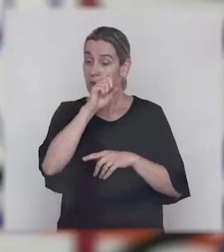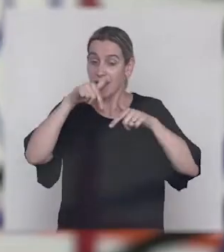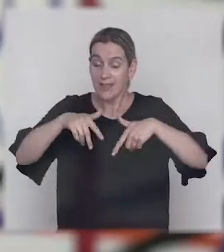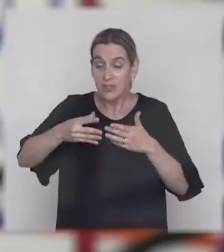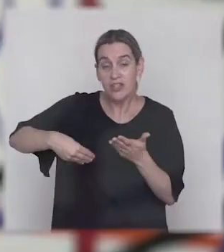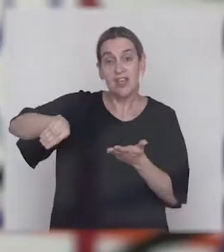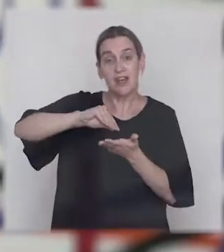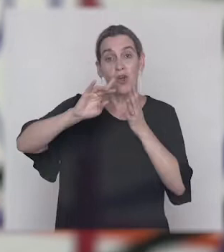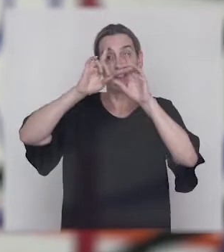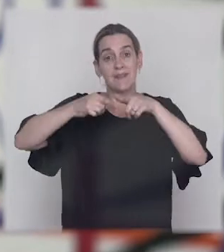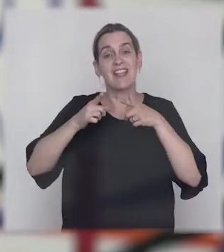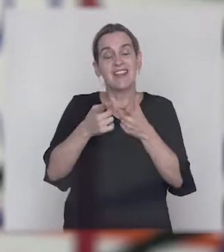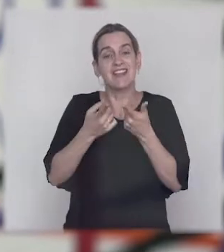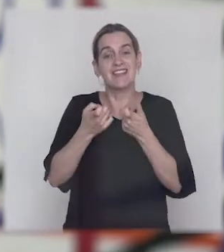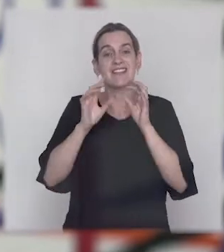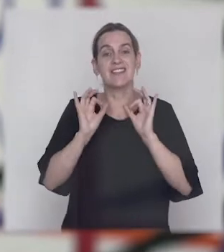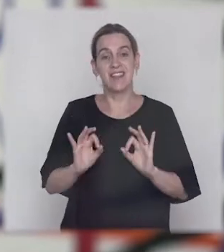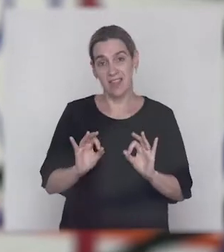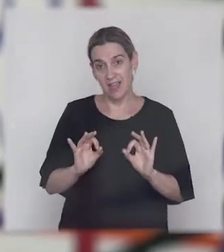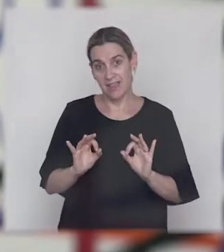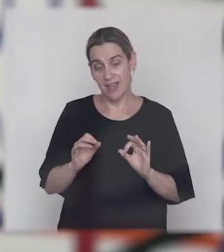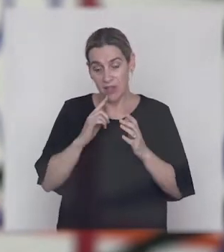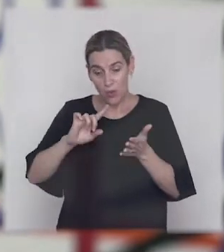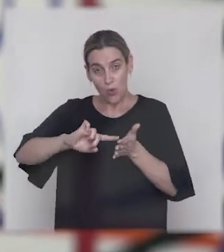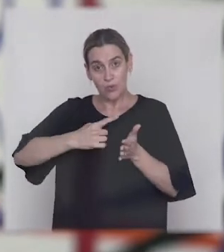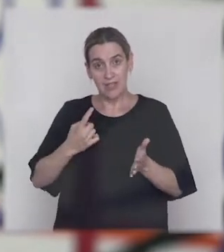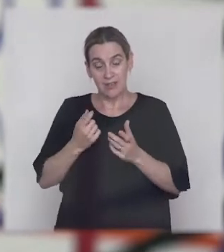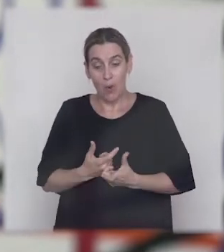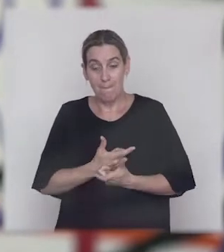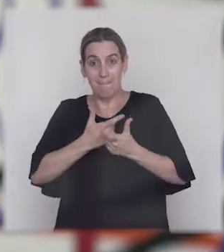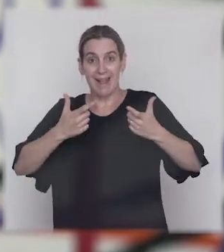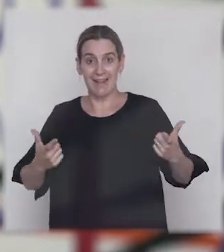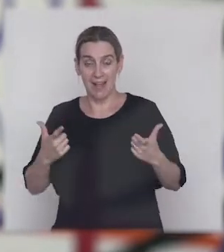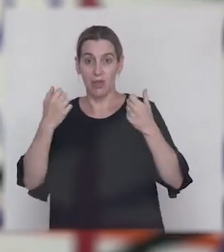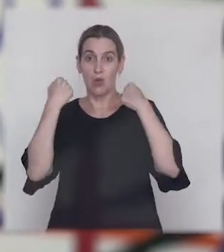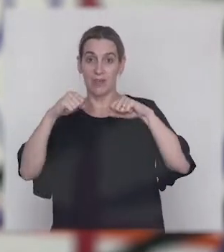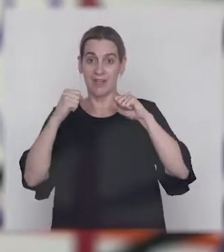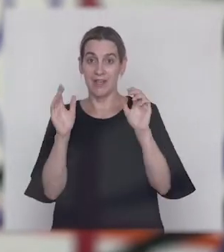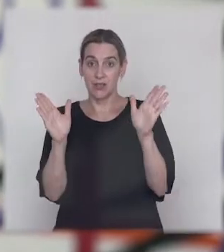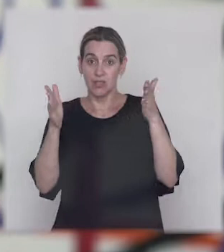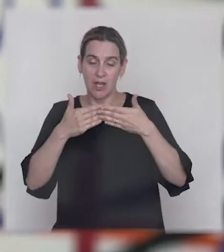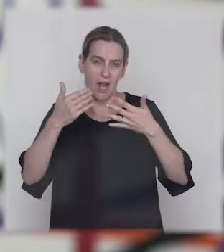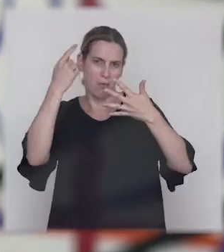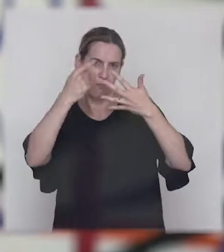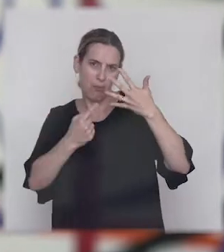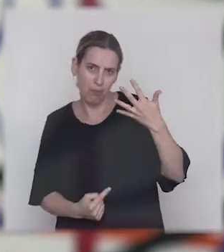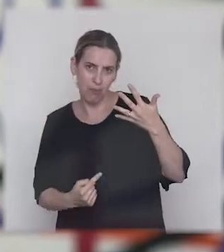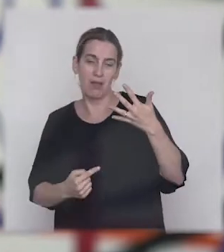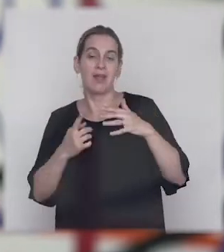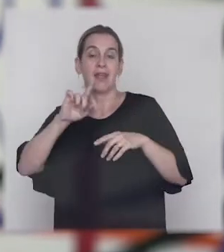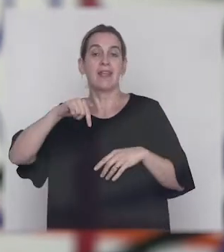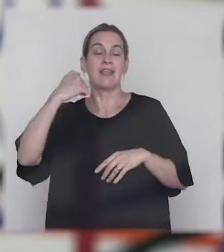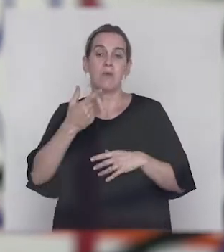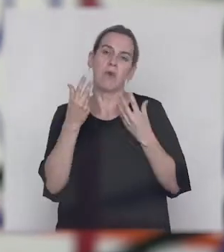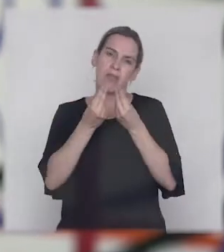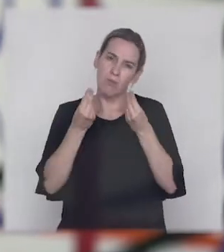y a eso se agregó también la necesidad de un centro más amplio, con un gimnasio cerrado, etcétera, etcétera. Y